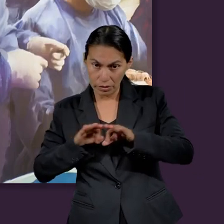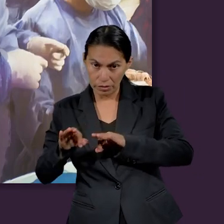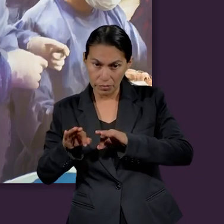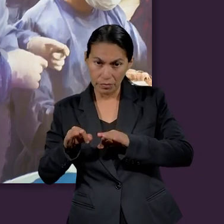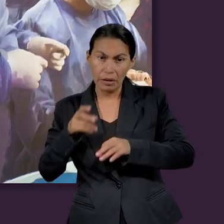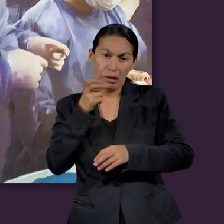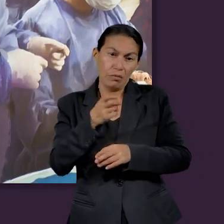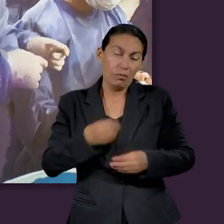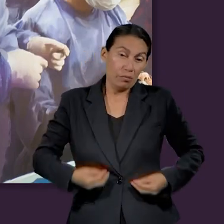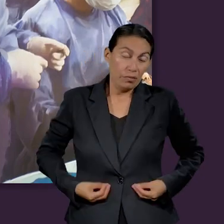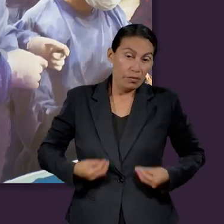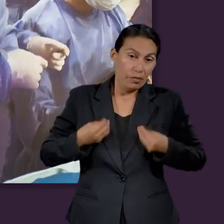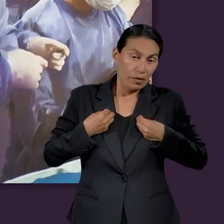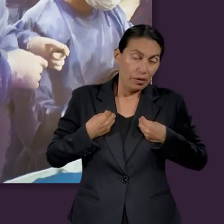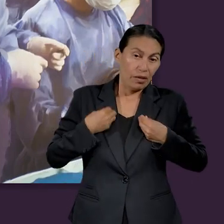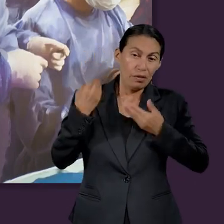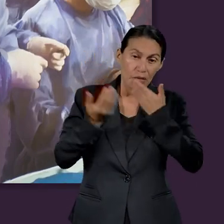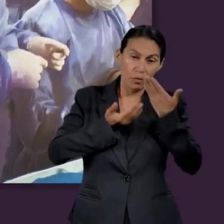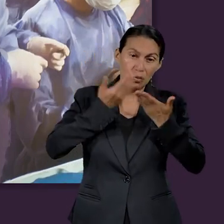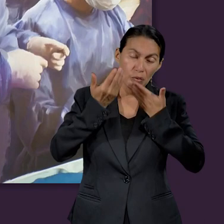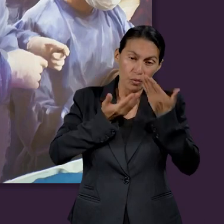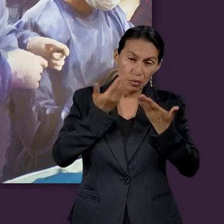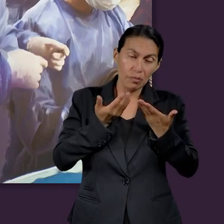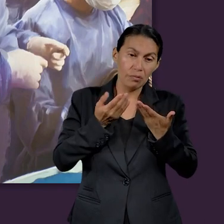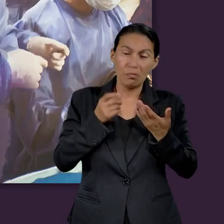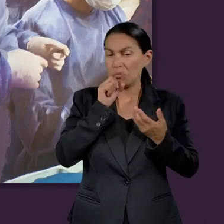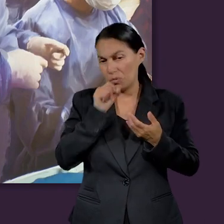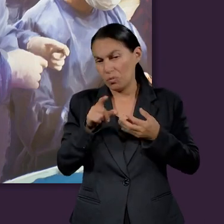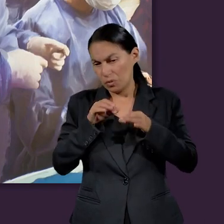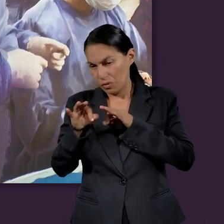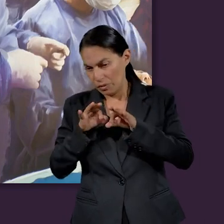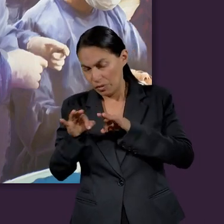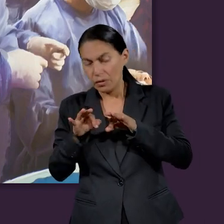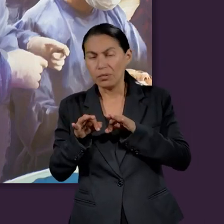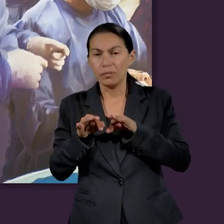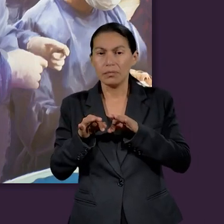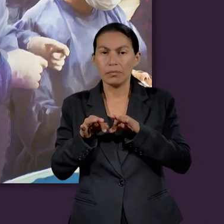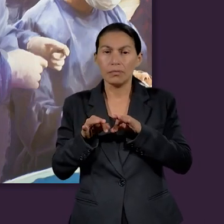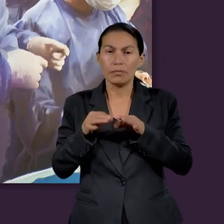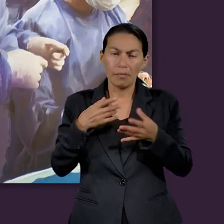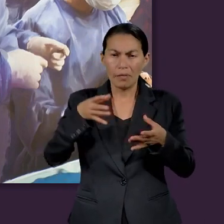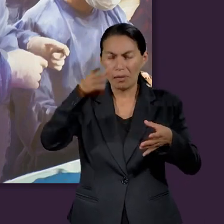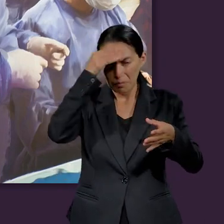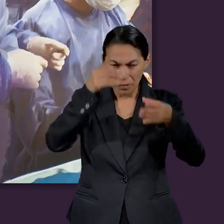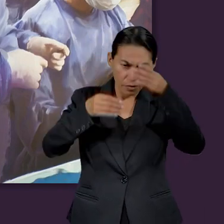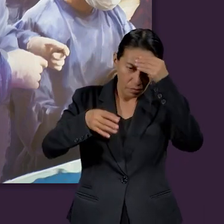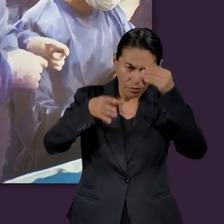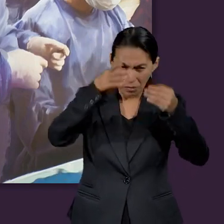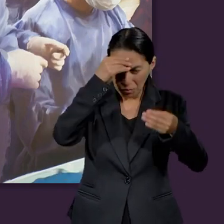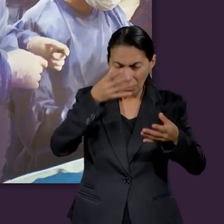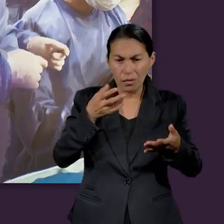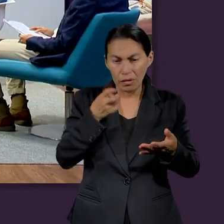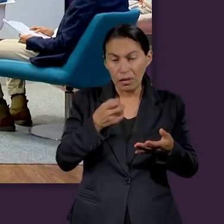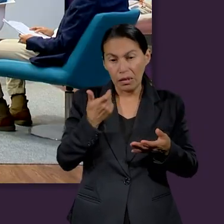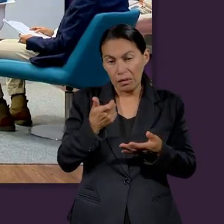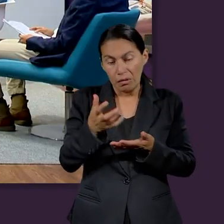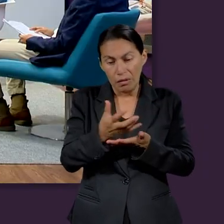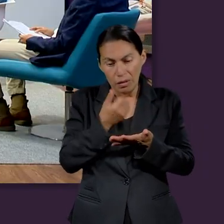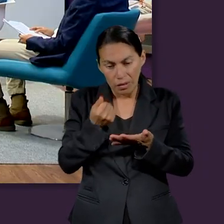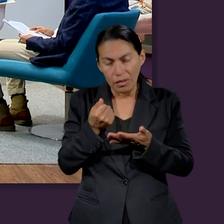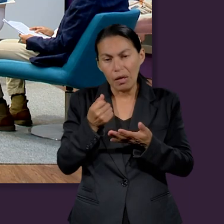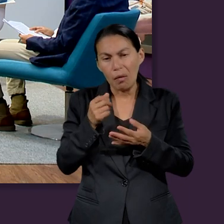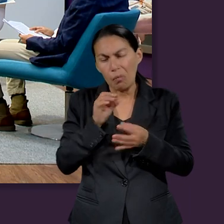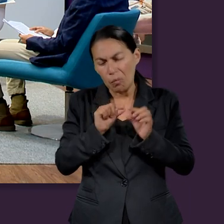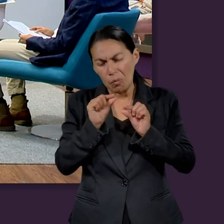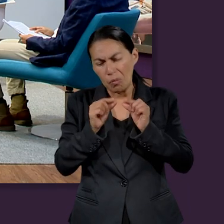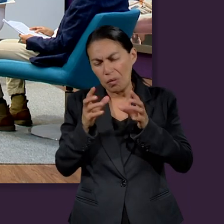trabajo en las tardes y me ayuda tanto en mi vida académica porque pues es en el área en la que estoy. Entonces, pues ahí vamos a